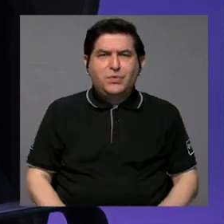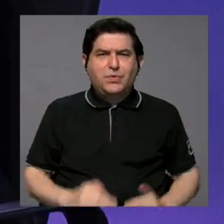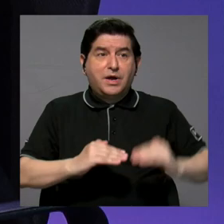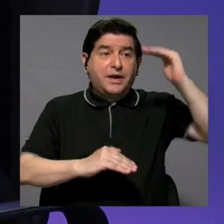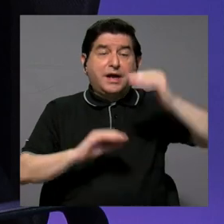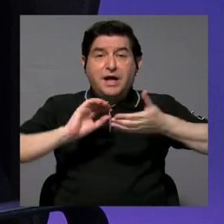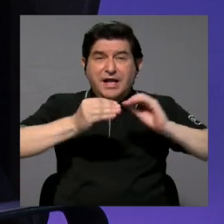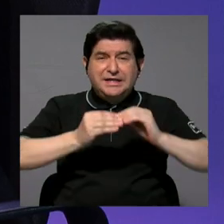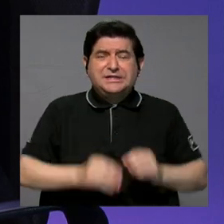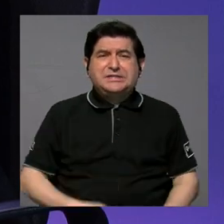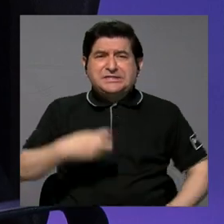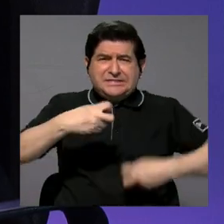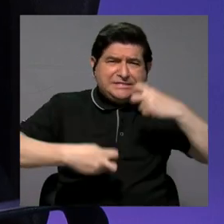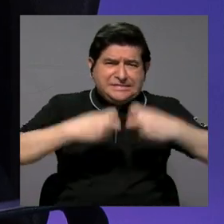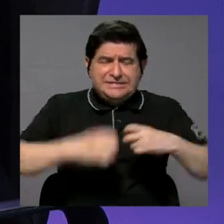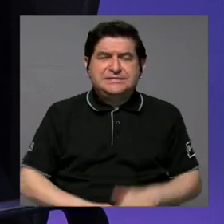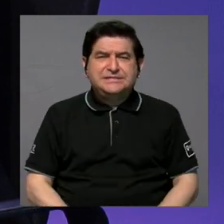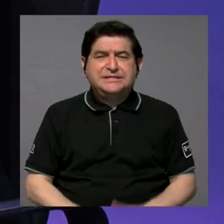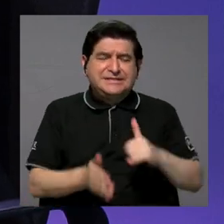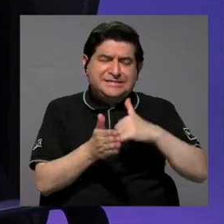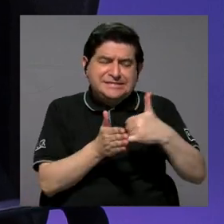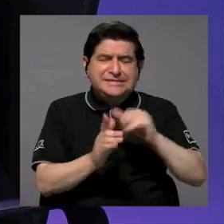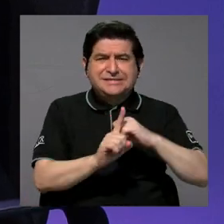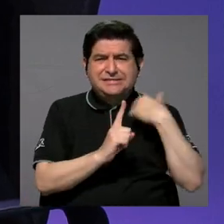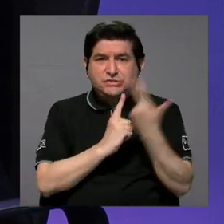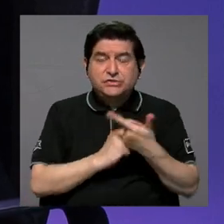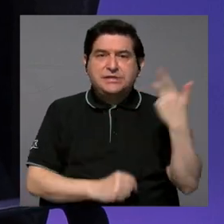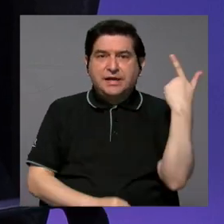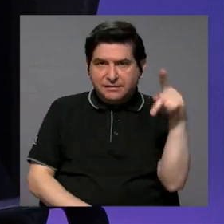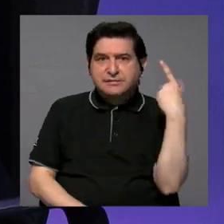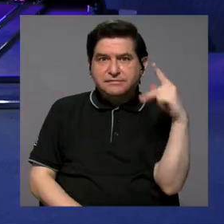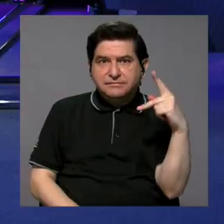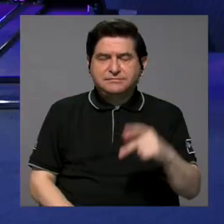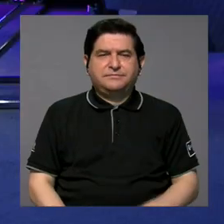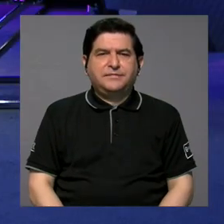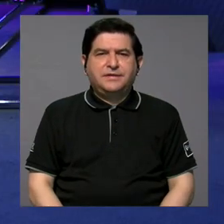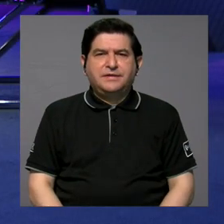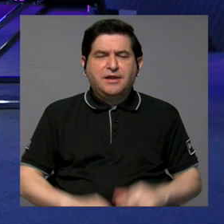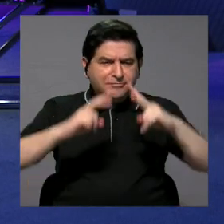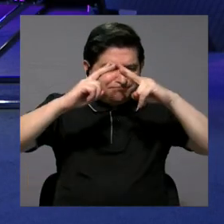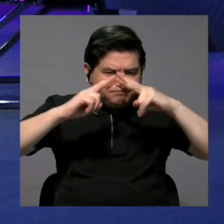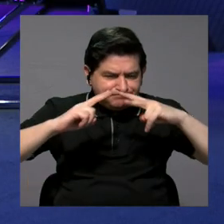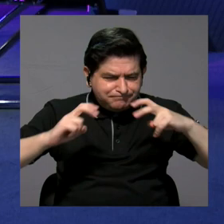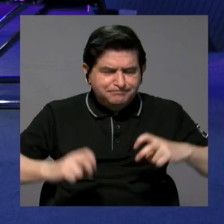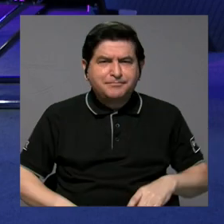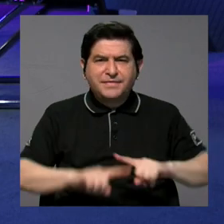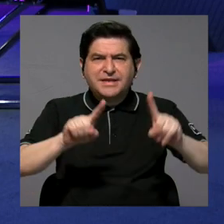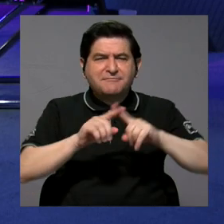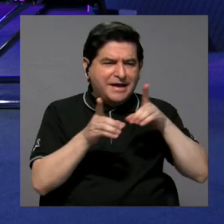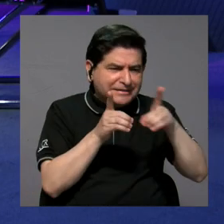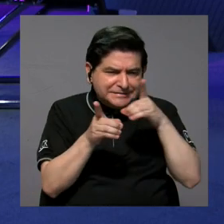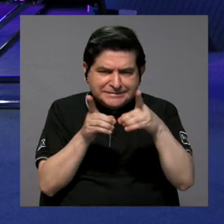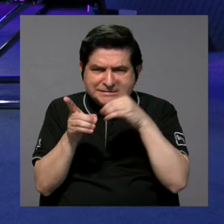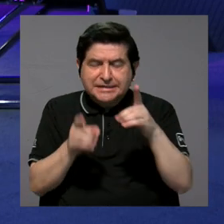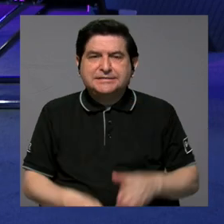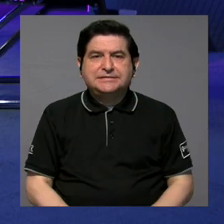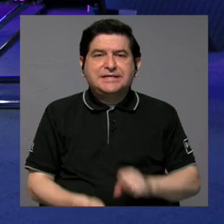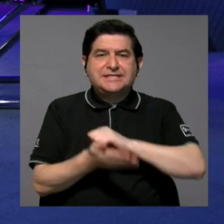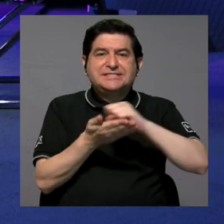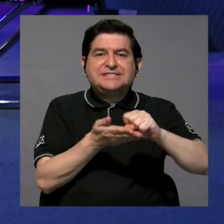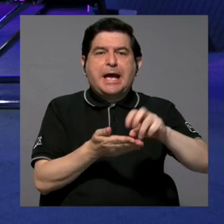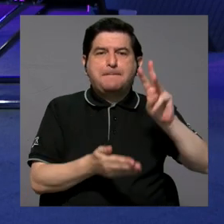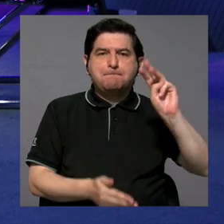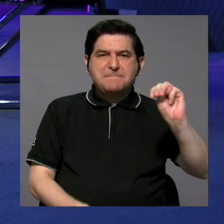altos índices de criminalidad, vulnerabilidad social, riesgo y demás. Y haciendo una revisión de nuestros distritos, pues en San Miguel